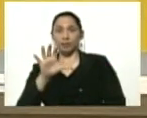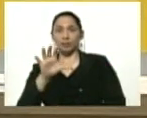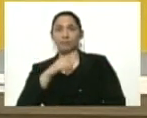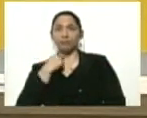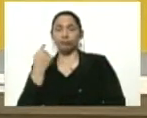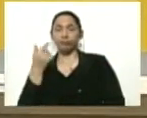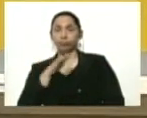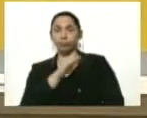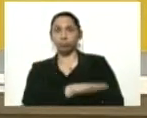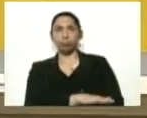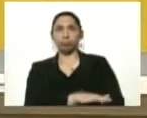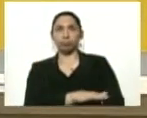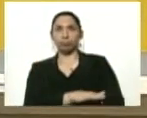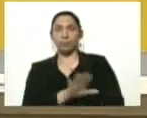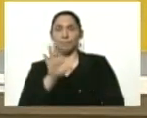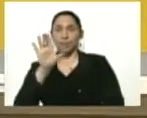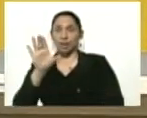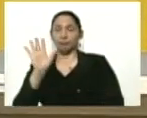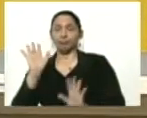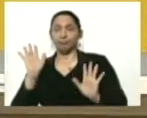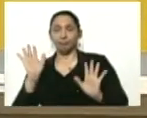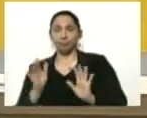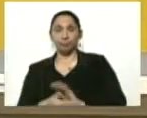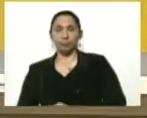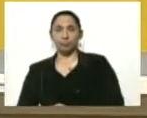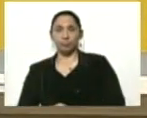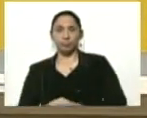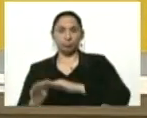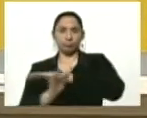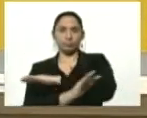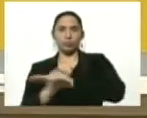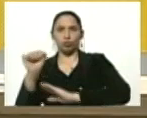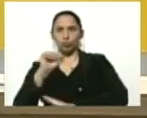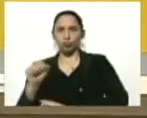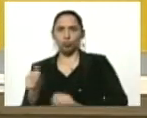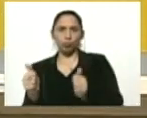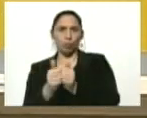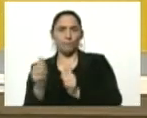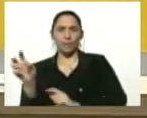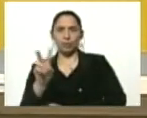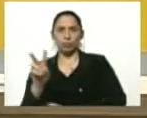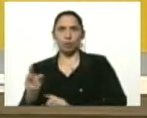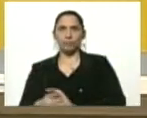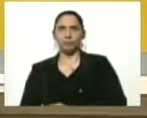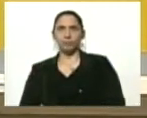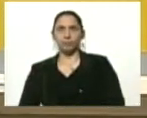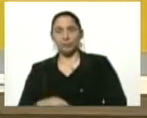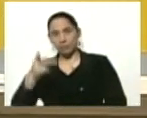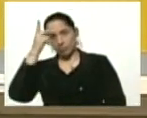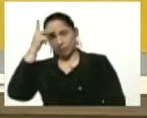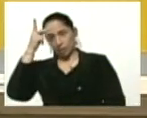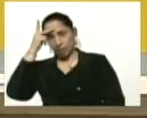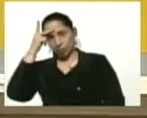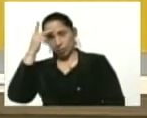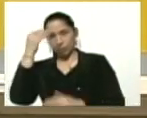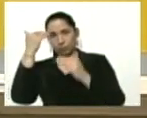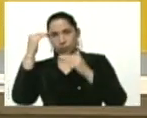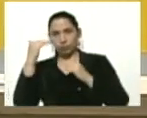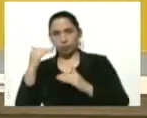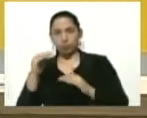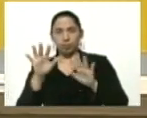fallecido país bueno limítrofe por el sur con Venezuela luego Perú está en el puesto diez